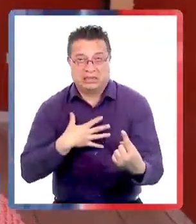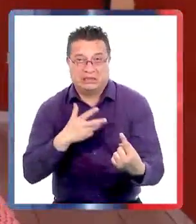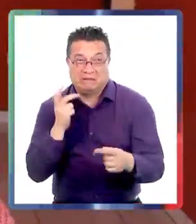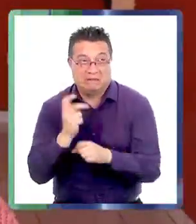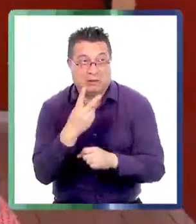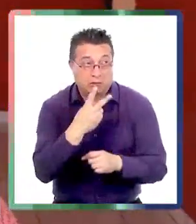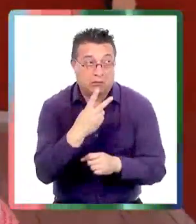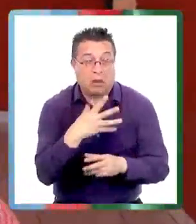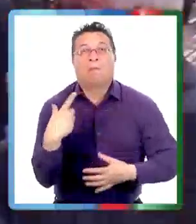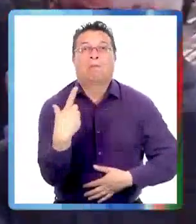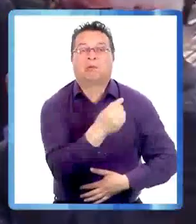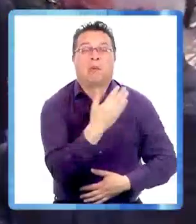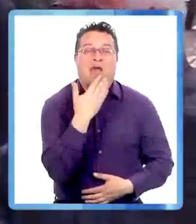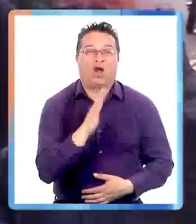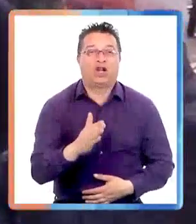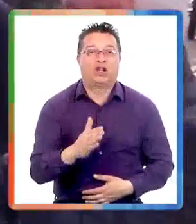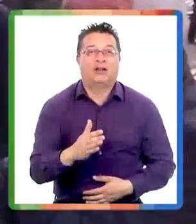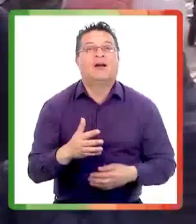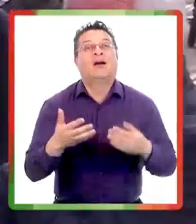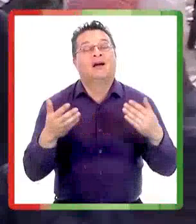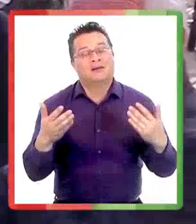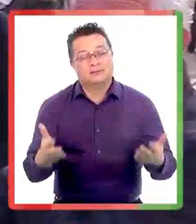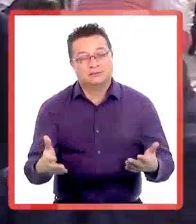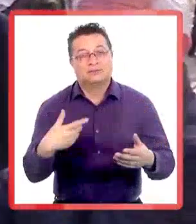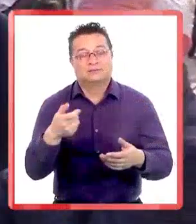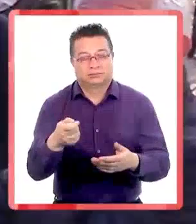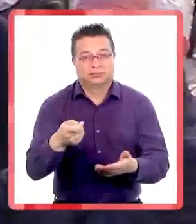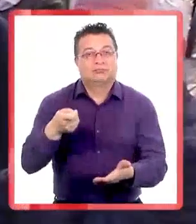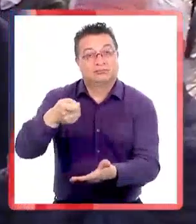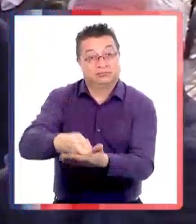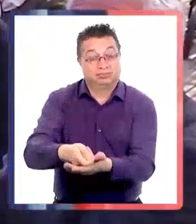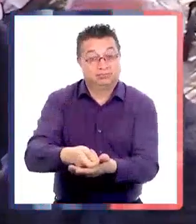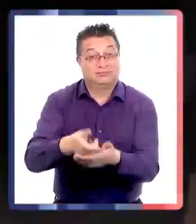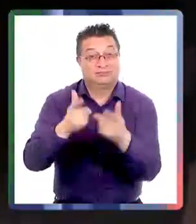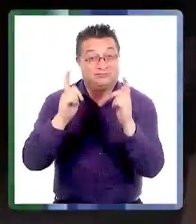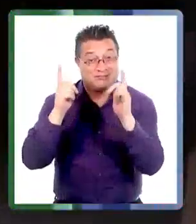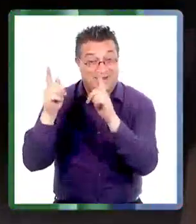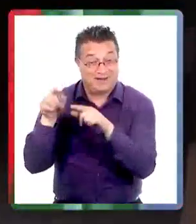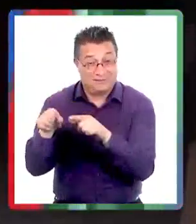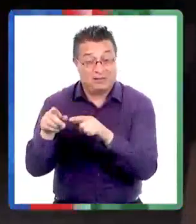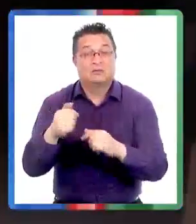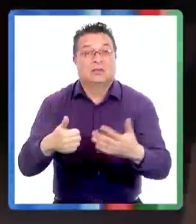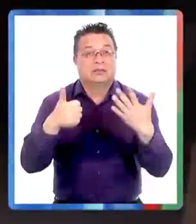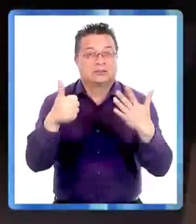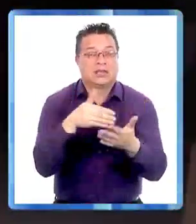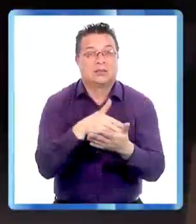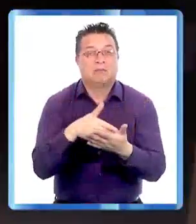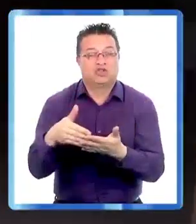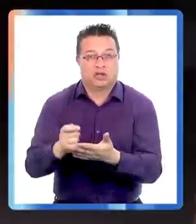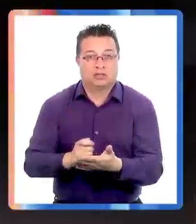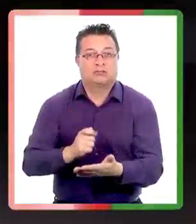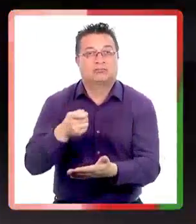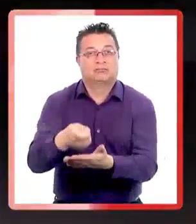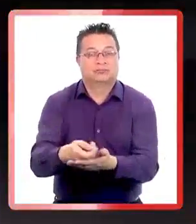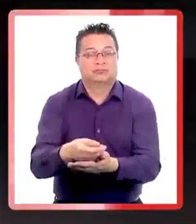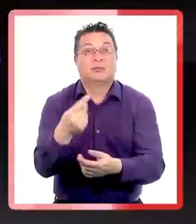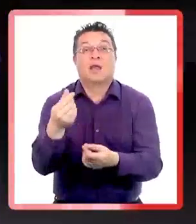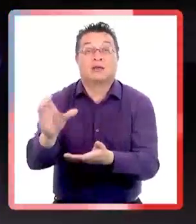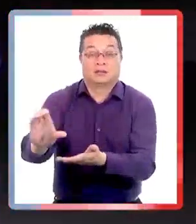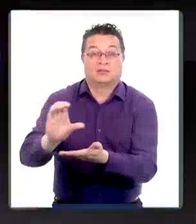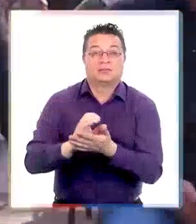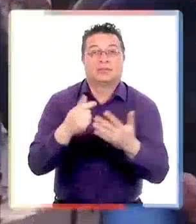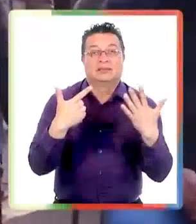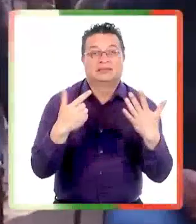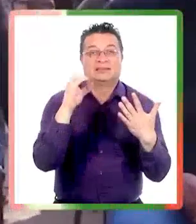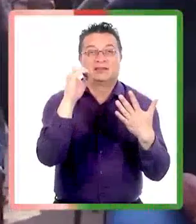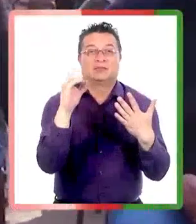malas intenciones va a salir arrancando. El financiamiento de las alarmas comunitarias corresponden a 6 millones de pesos provenientes